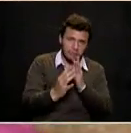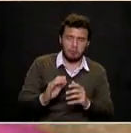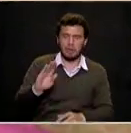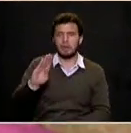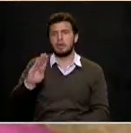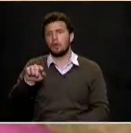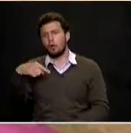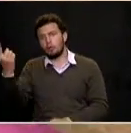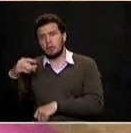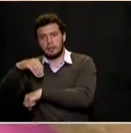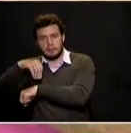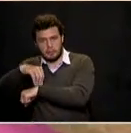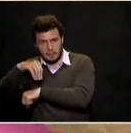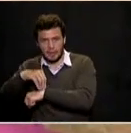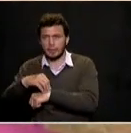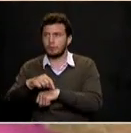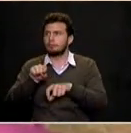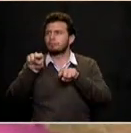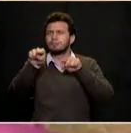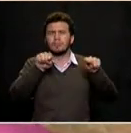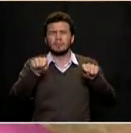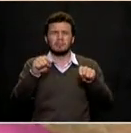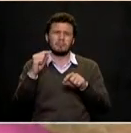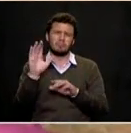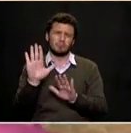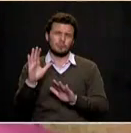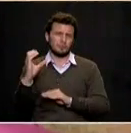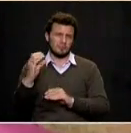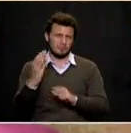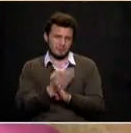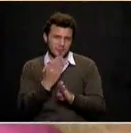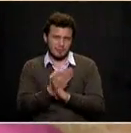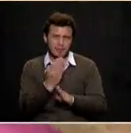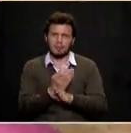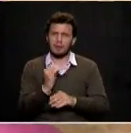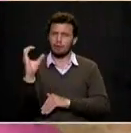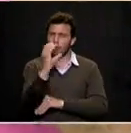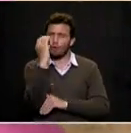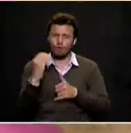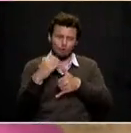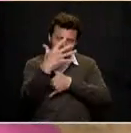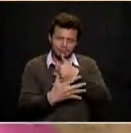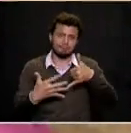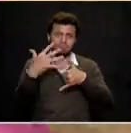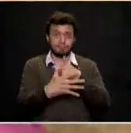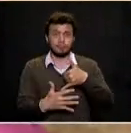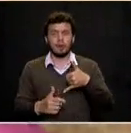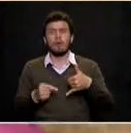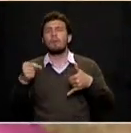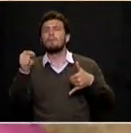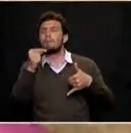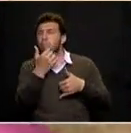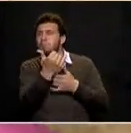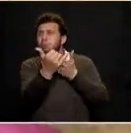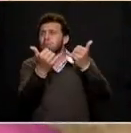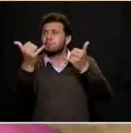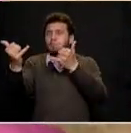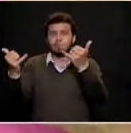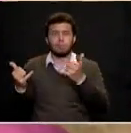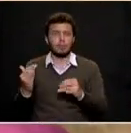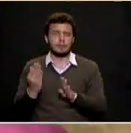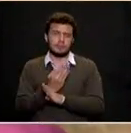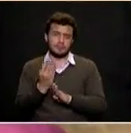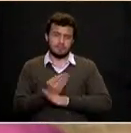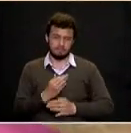problema en todo el país, esta violación de derechos y este hacinamiento del cual se deriva tal violación. Hay